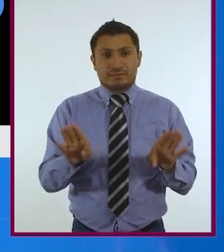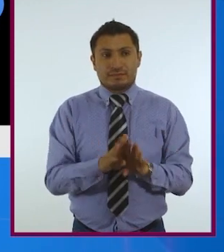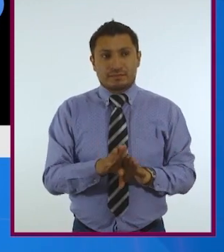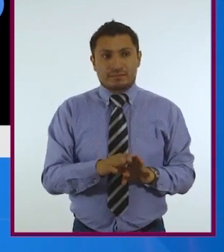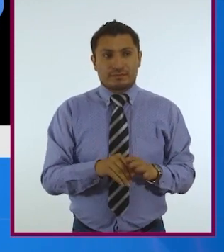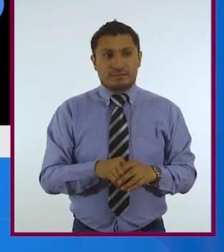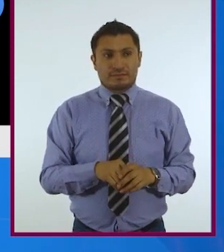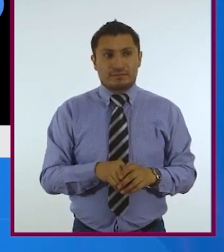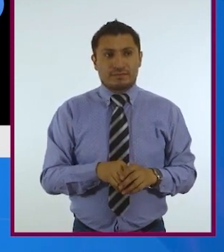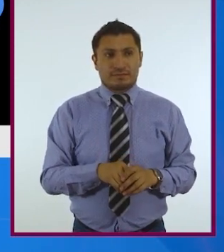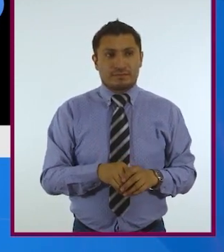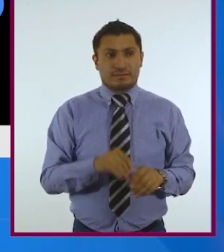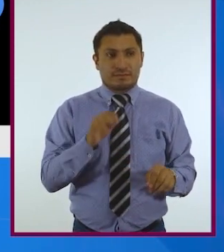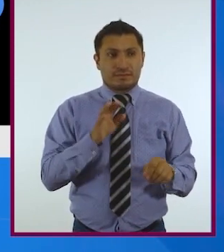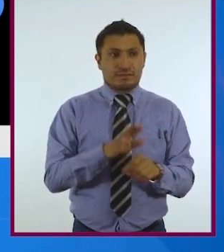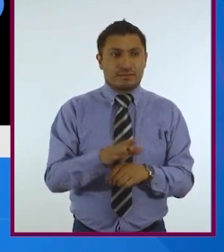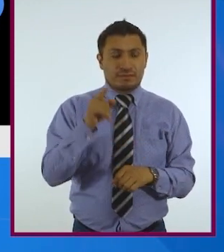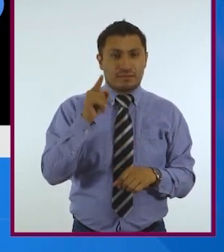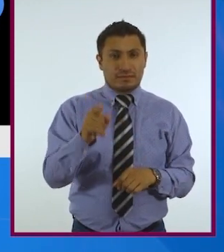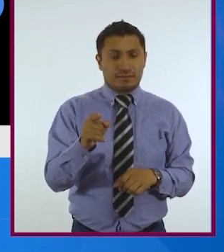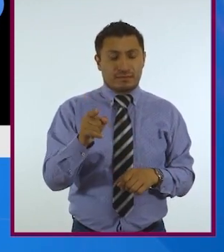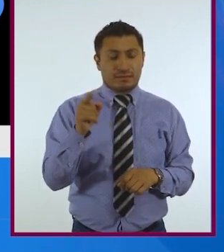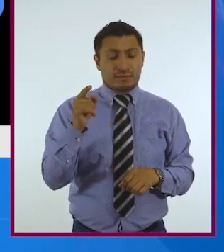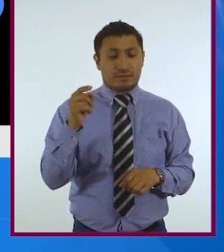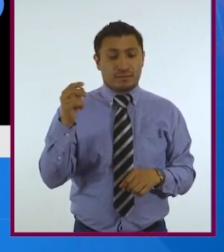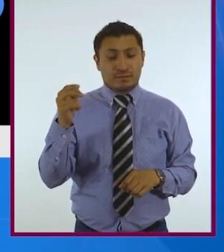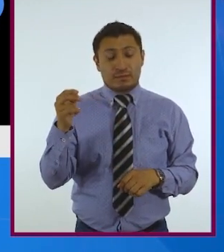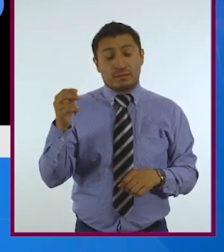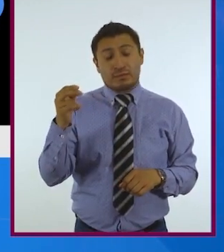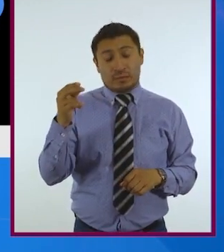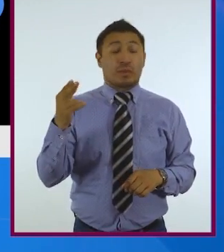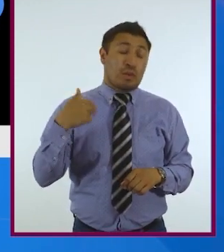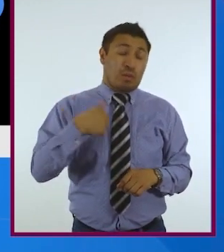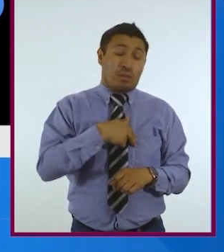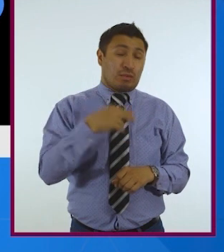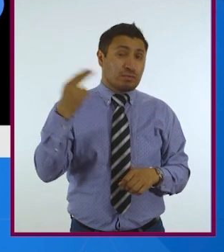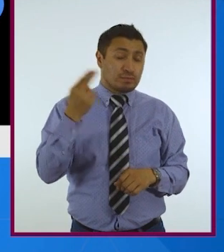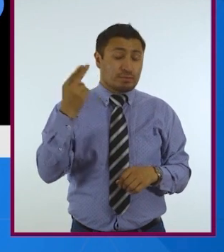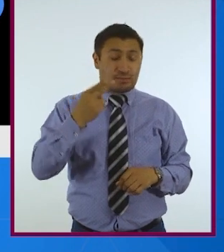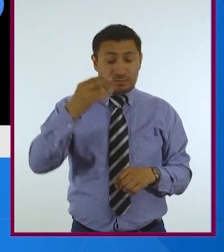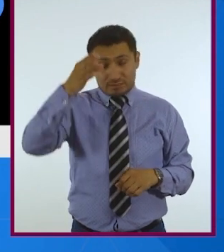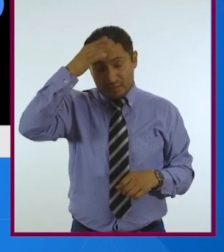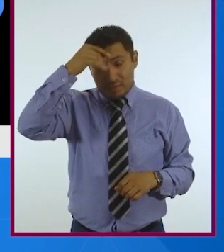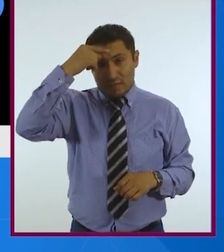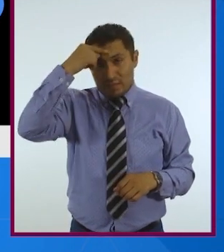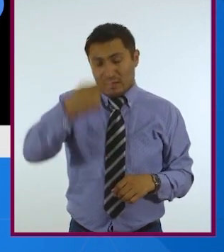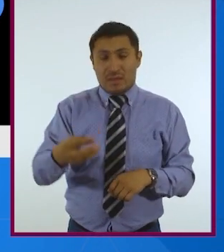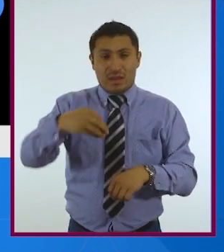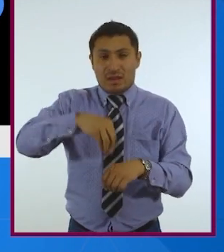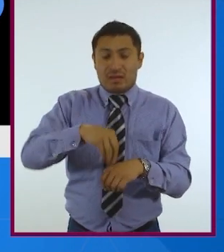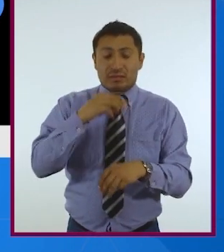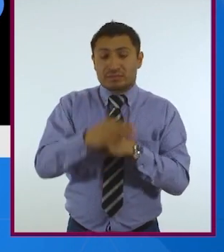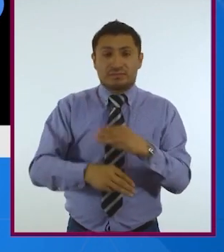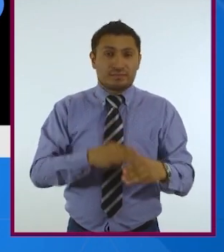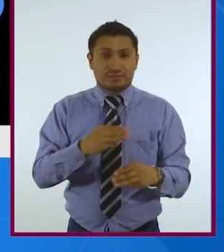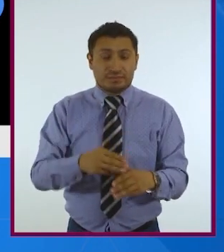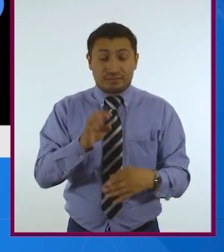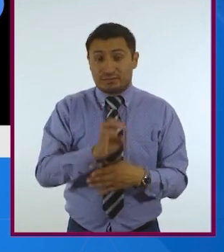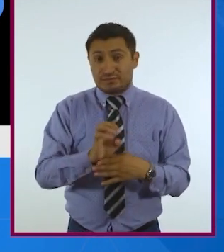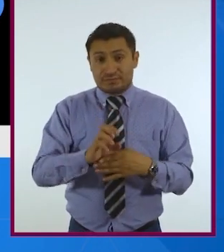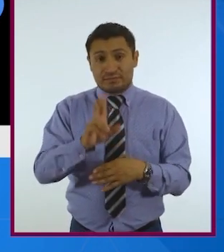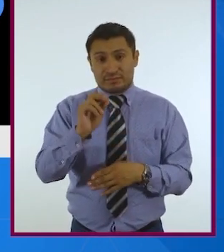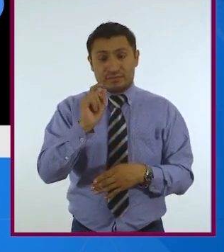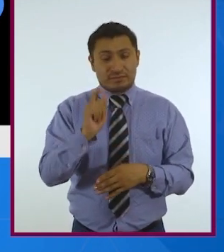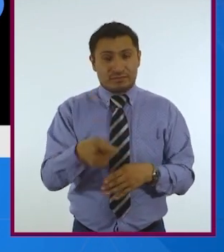que requiere de nuestro conocimiento para ser aplicado en el mundo. Entonces, no